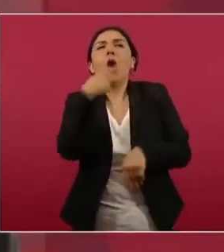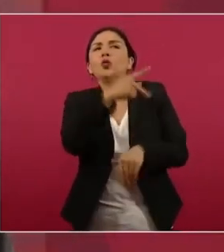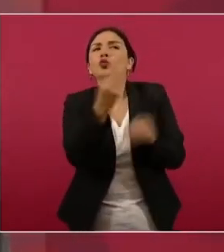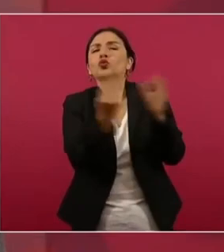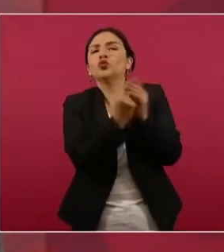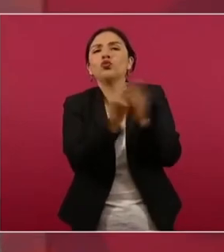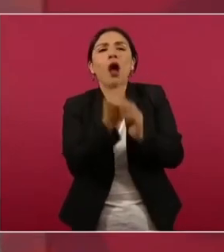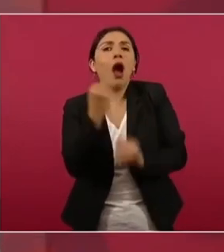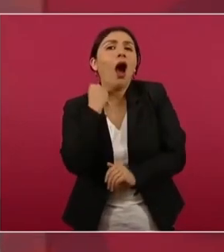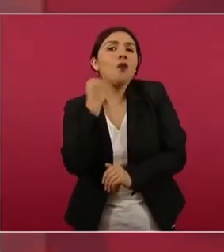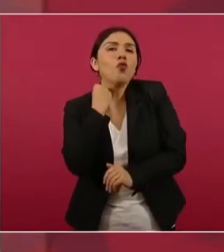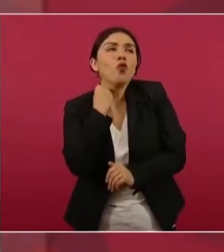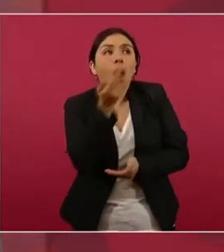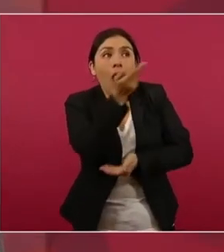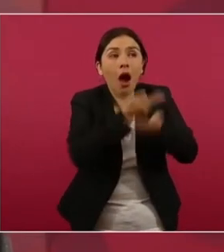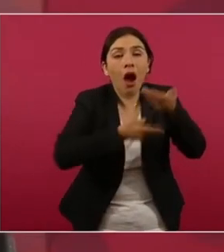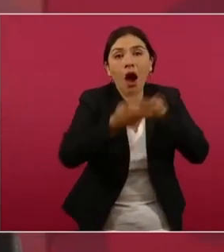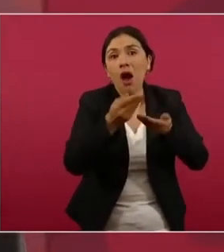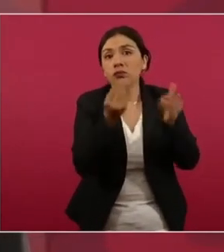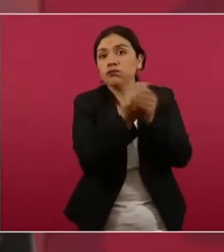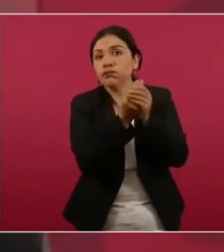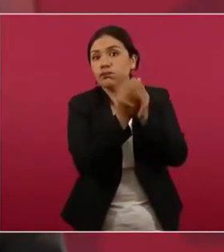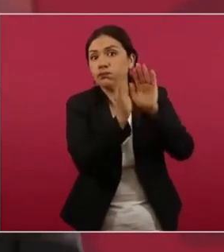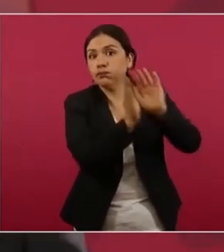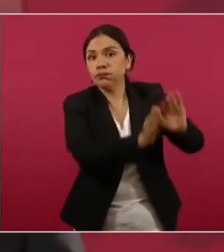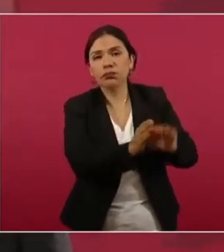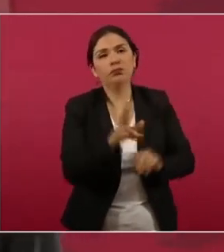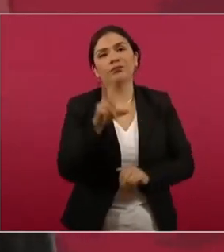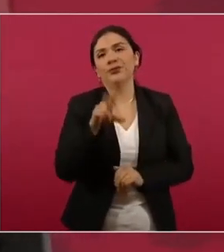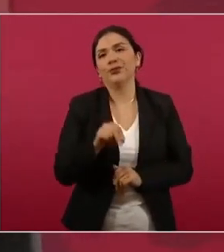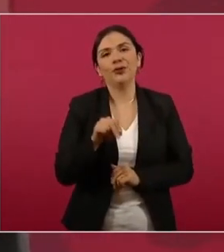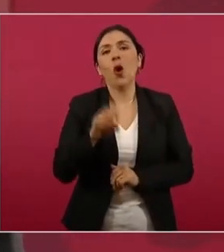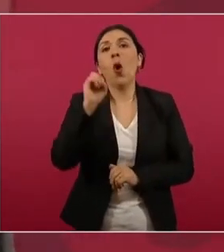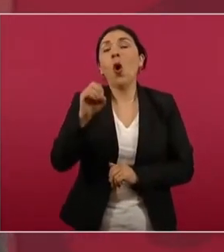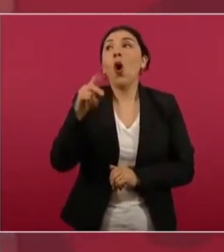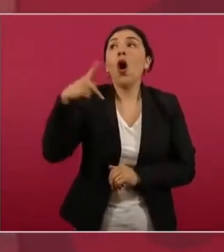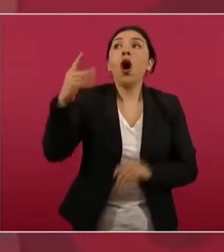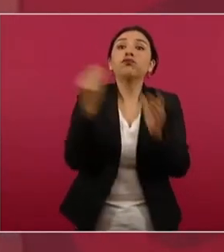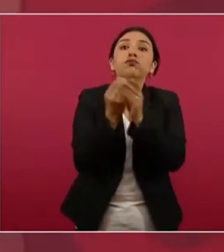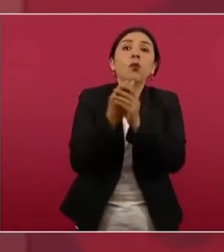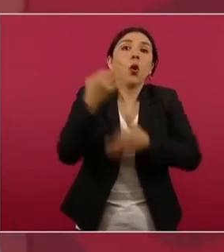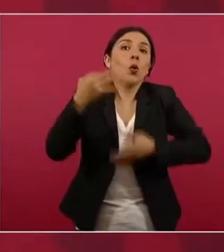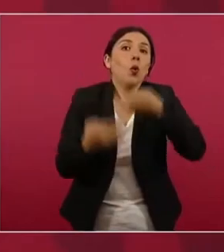o de jueces